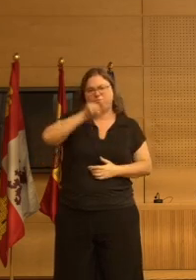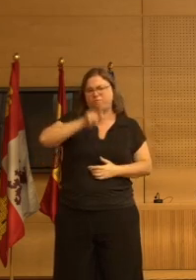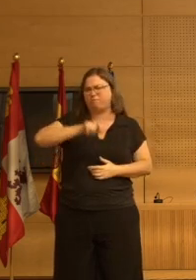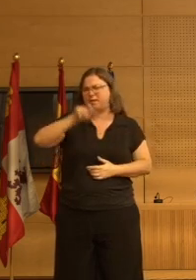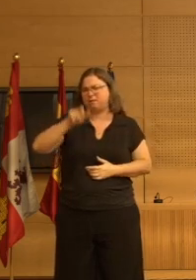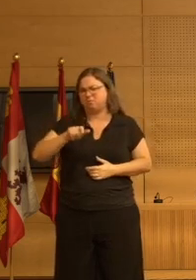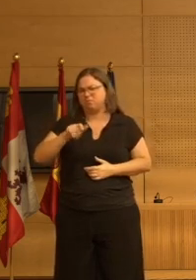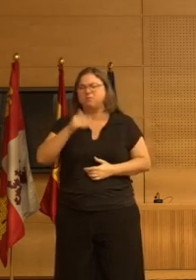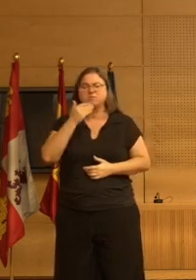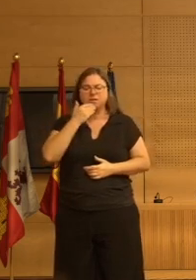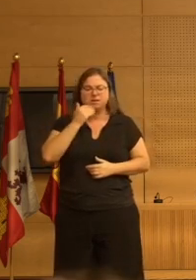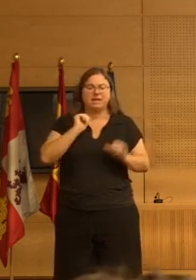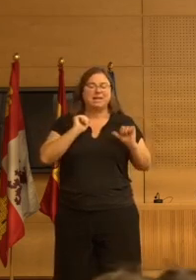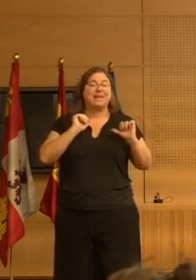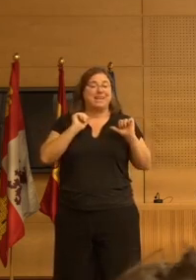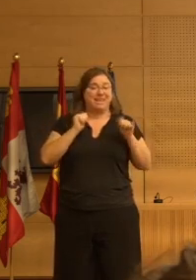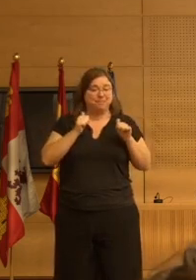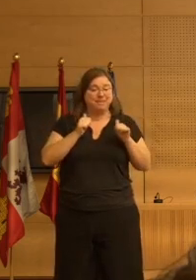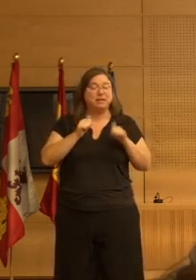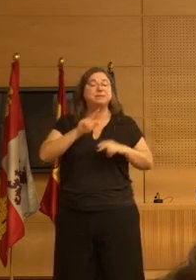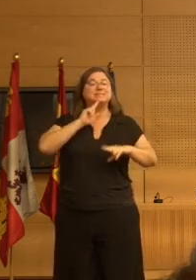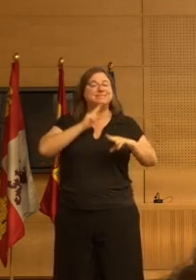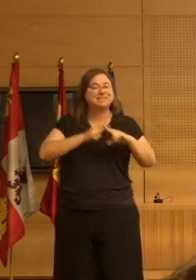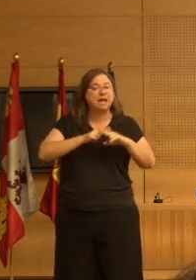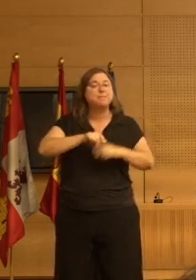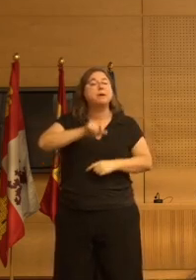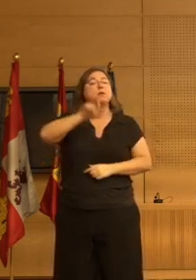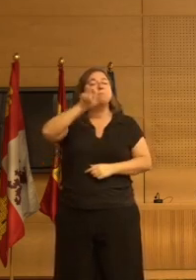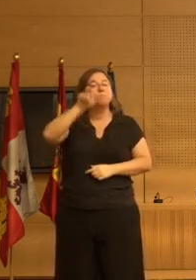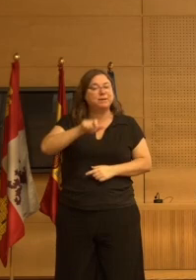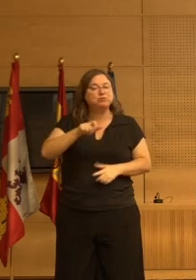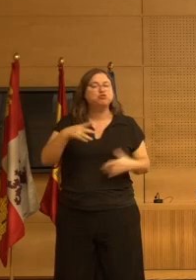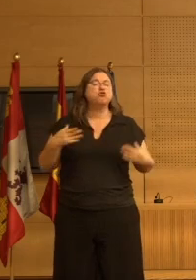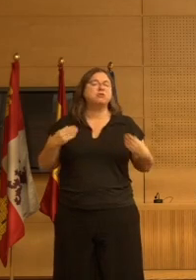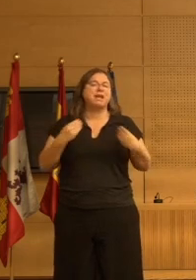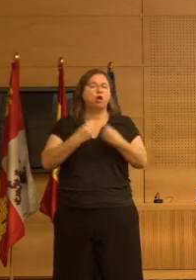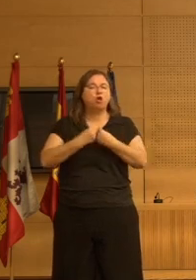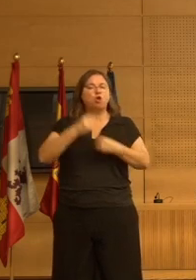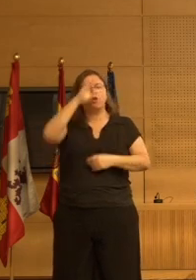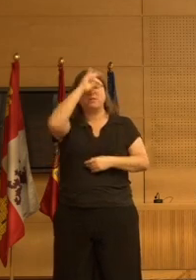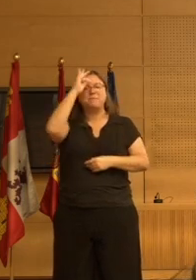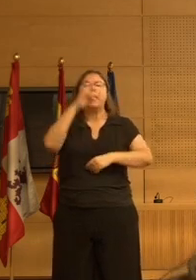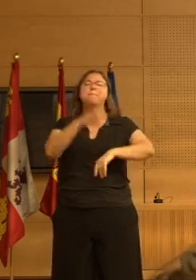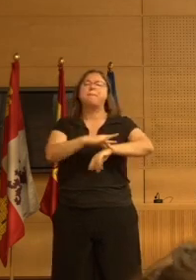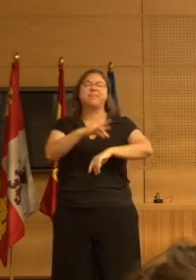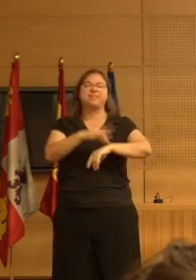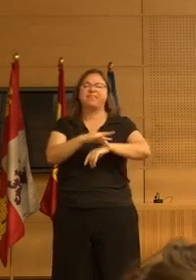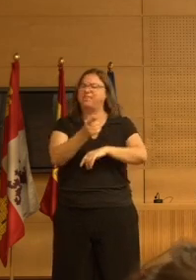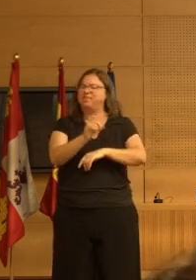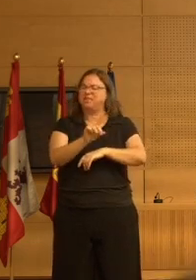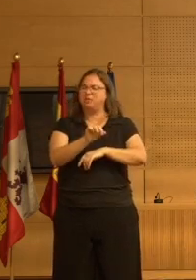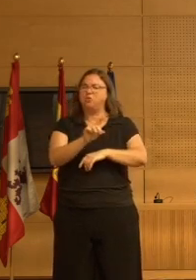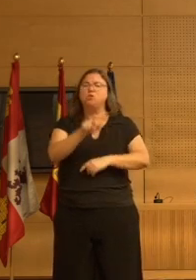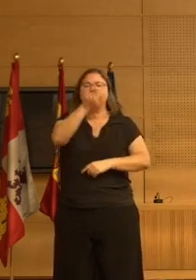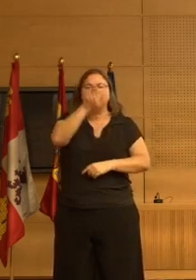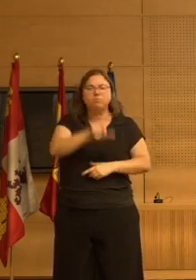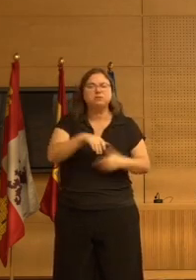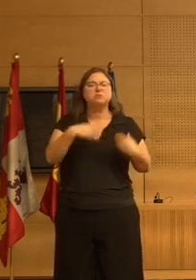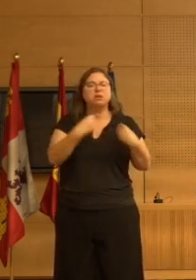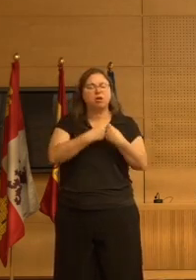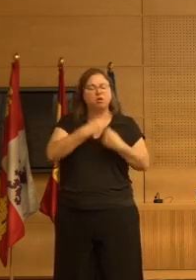vamos a empezar ya a utilizar este término, de persona con demencia, más que paciente, y su cuidador